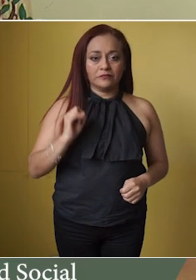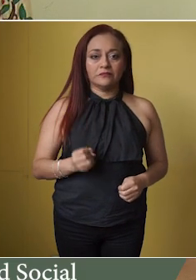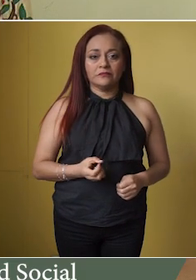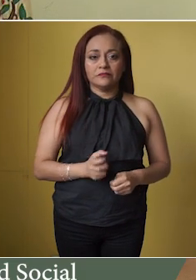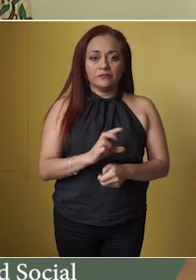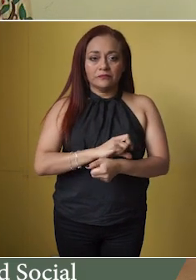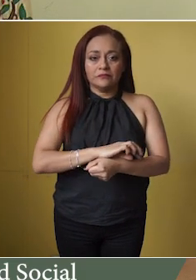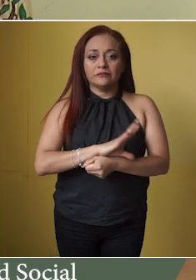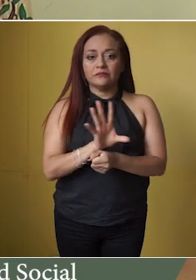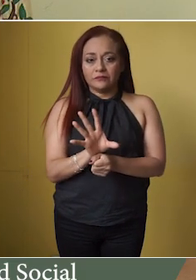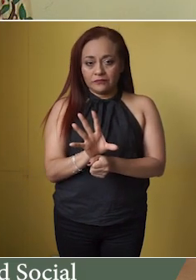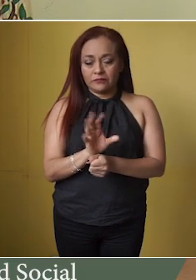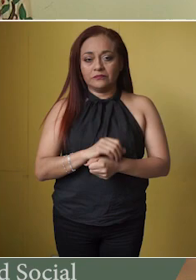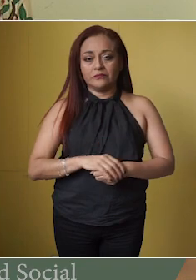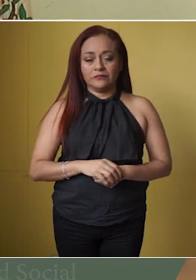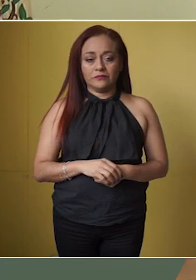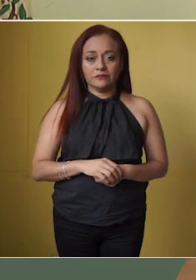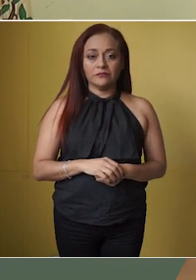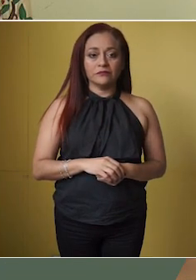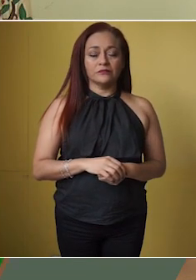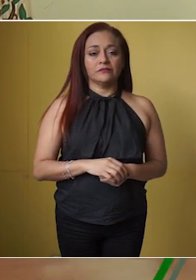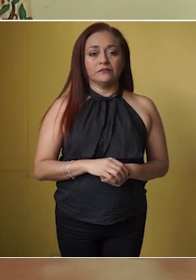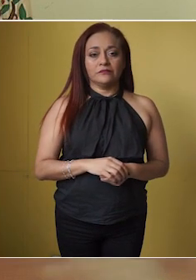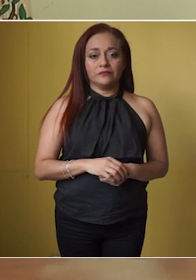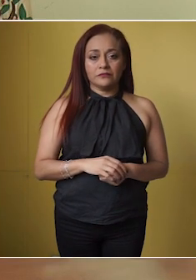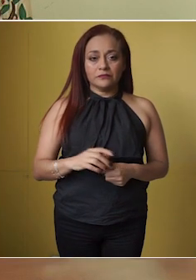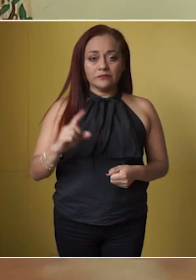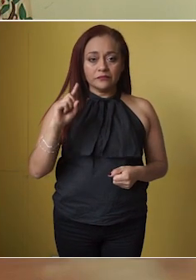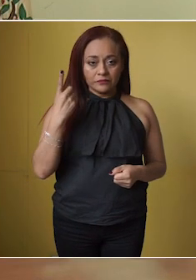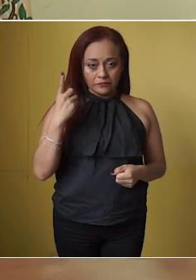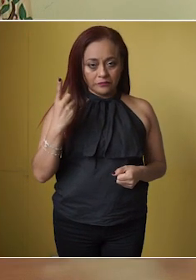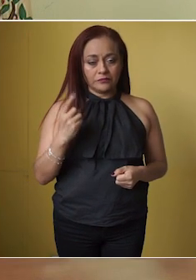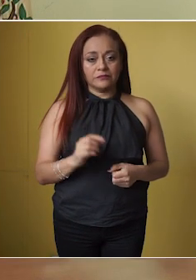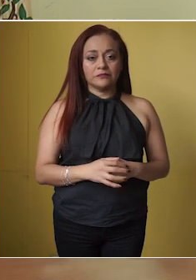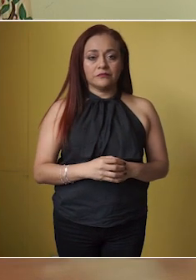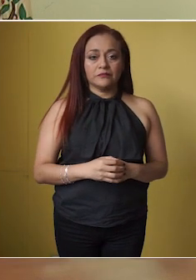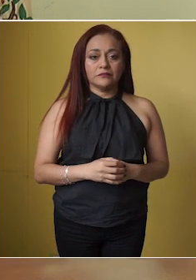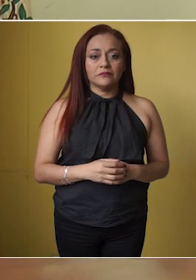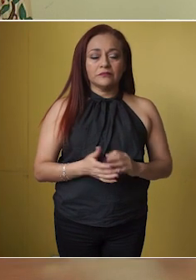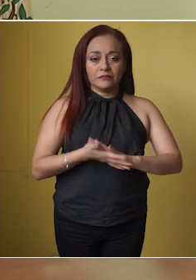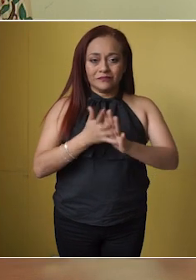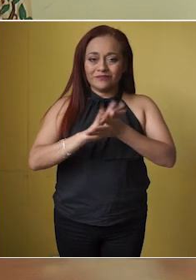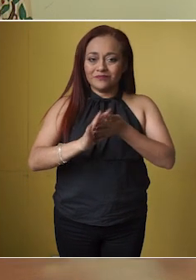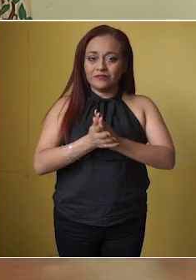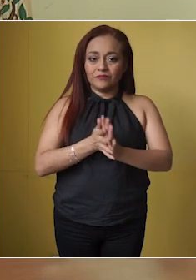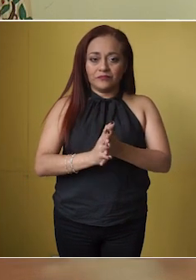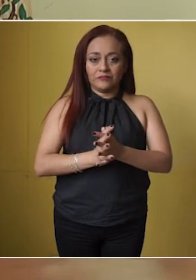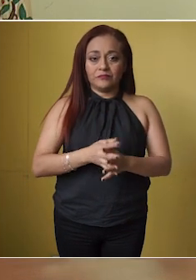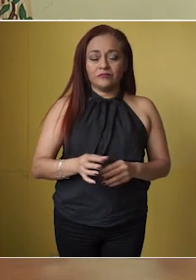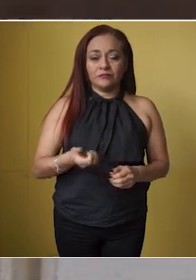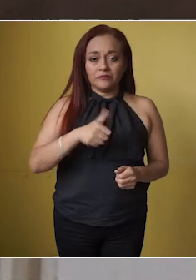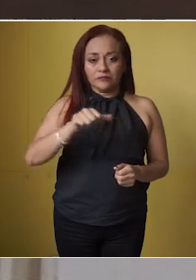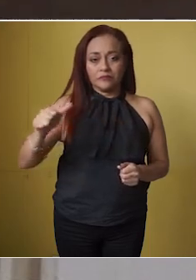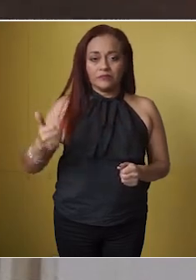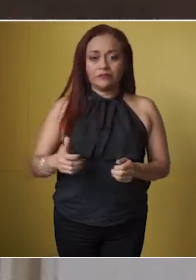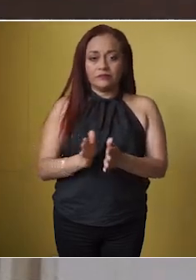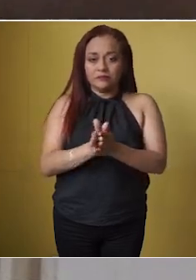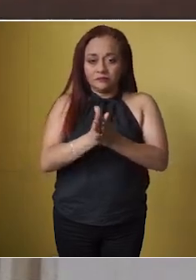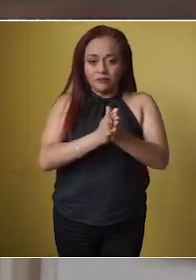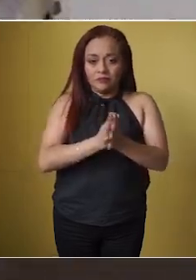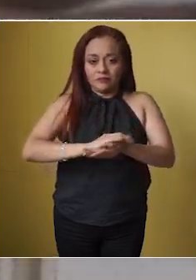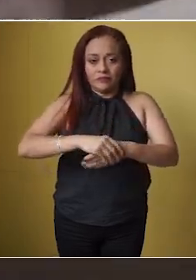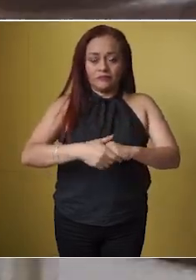medidas preventivas para evitar la infección por COVID-19. La medida más importante